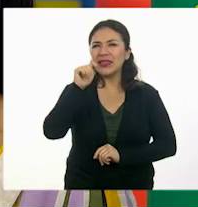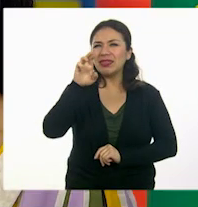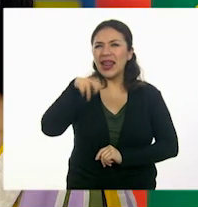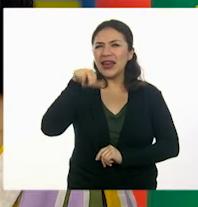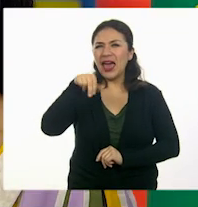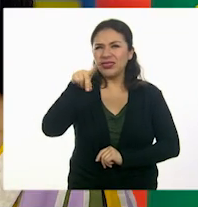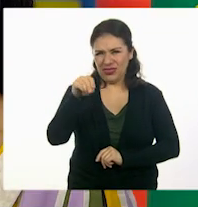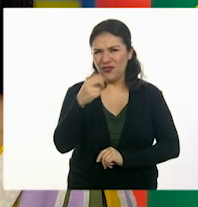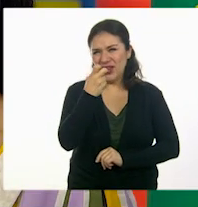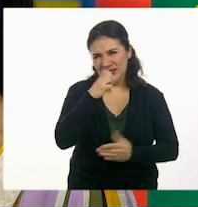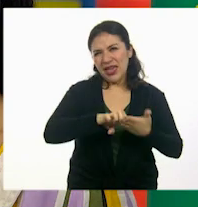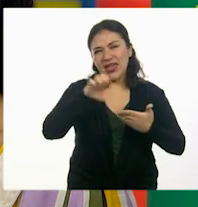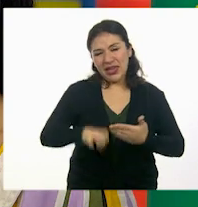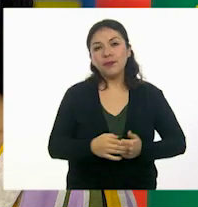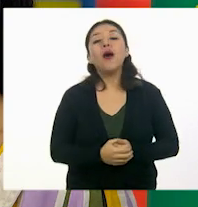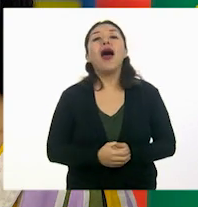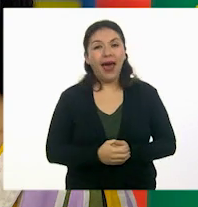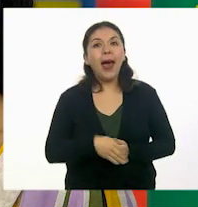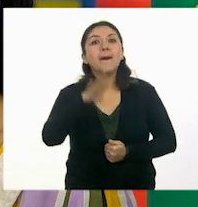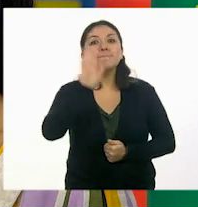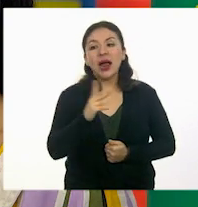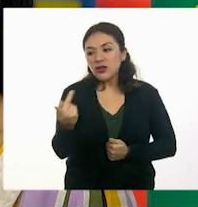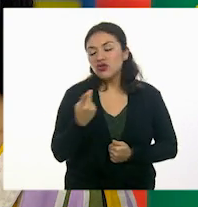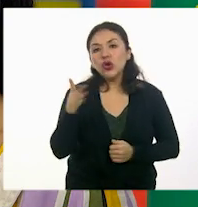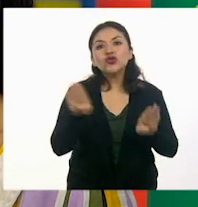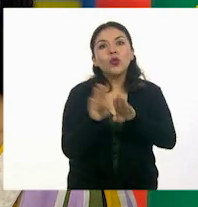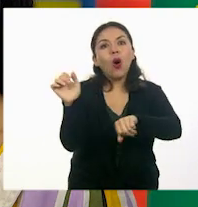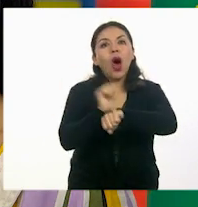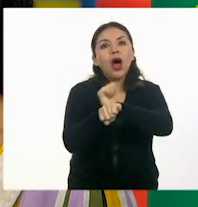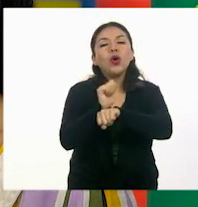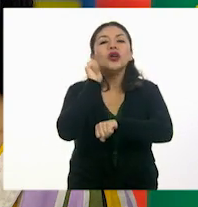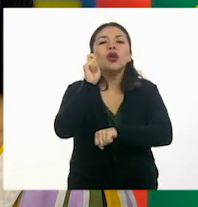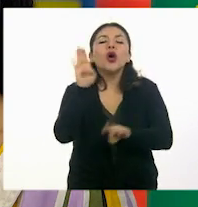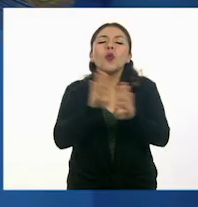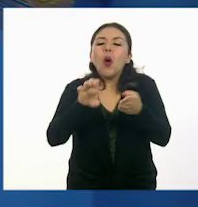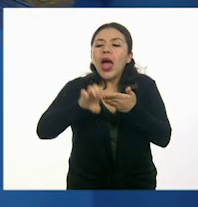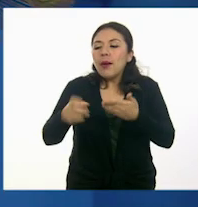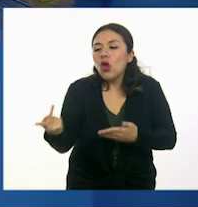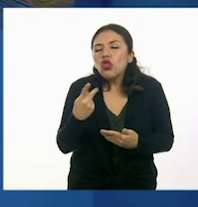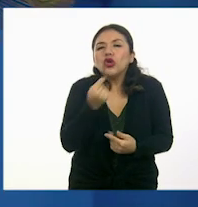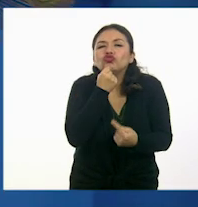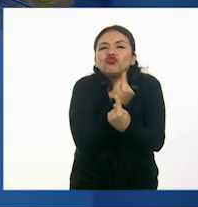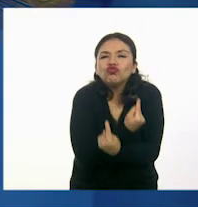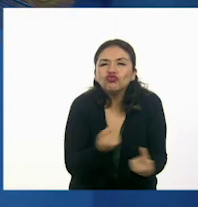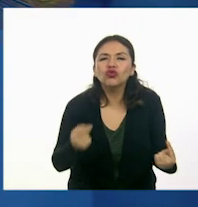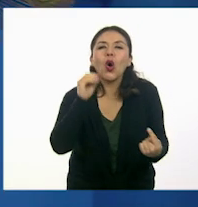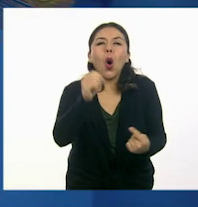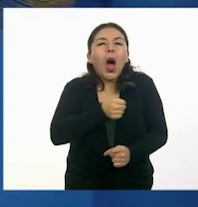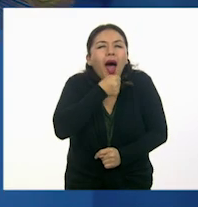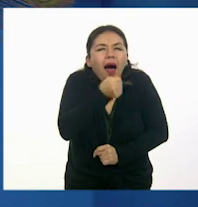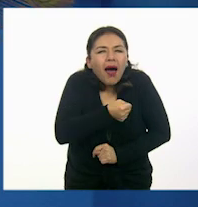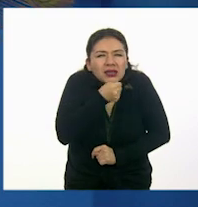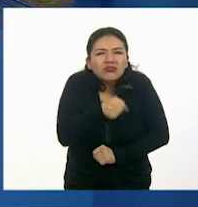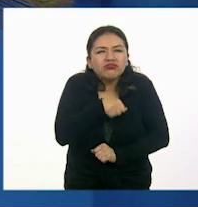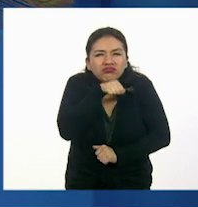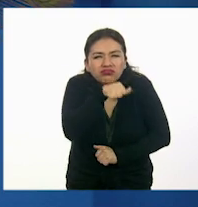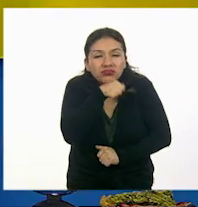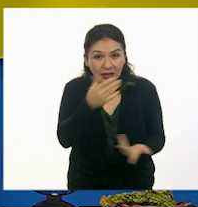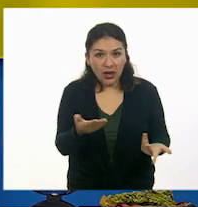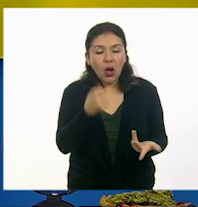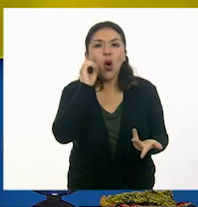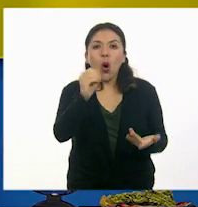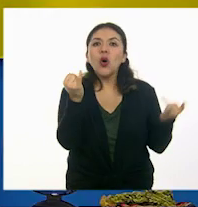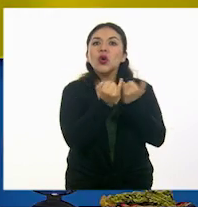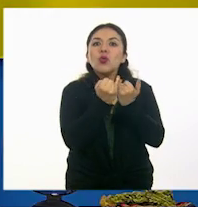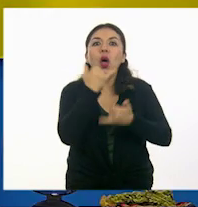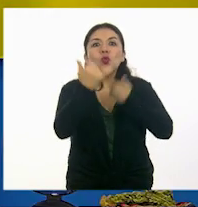Claro que sí. Podemos actuar como si fuéramos, por ejemplo, niños o como si fuéramos ancianitos. Incluso hubo una parte en donde jugaron a